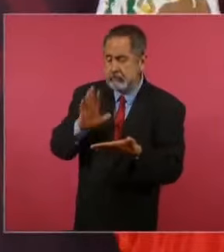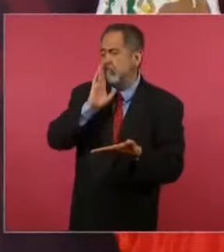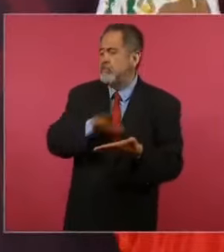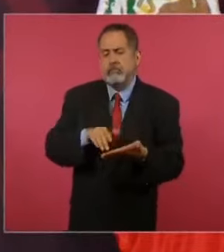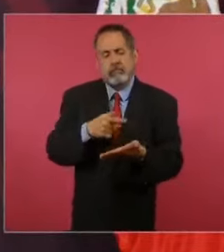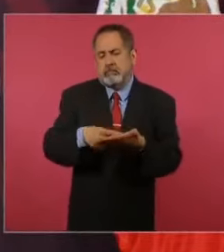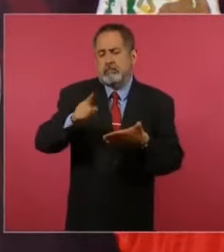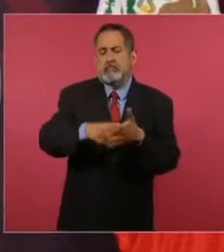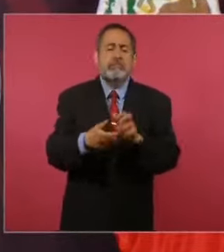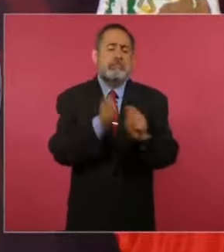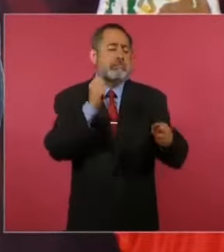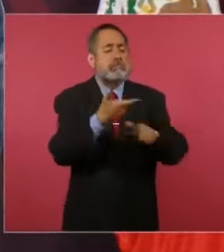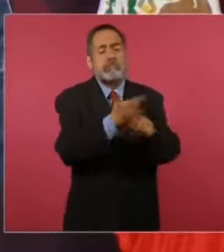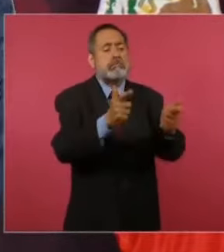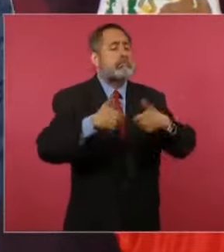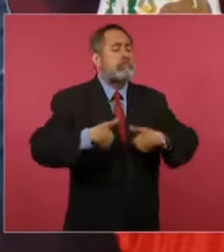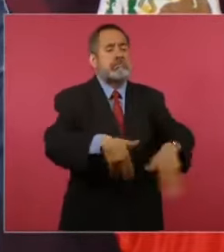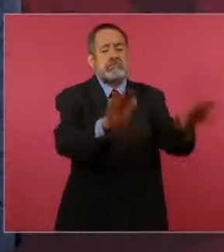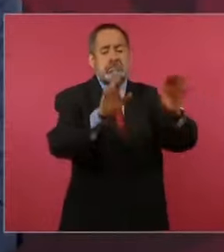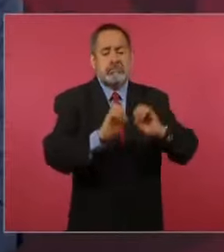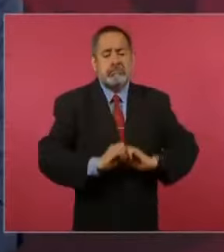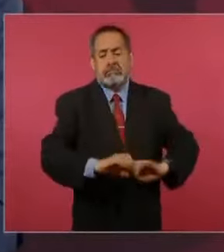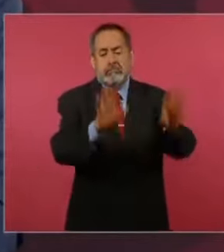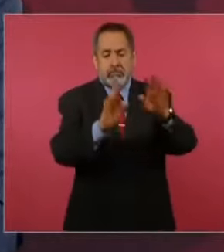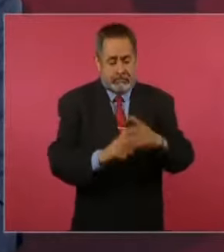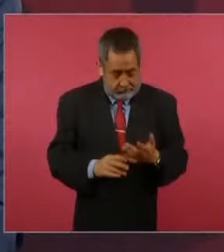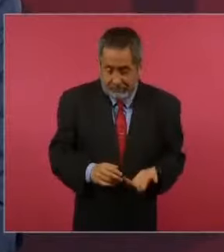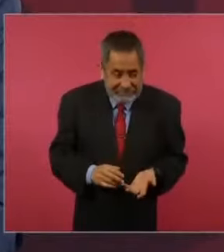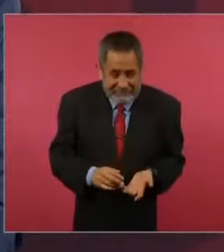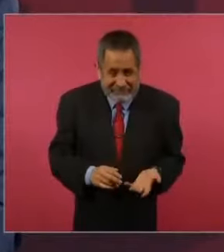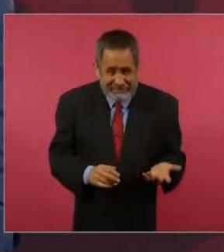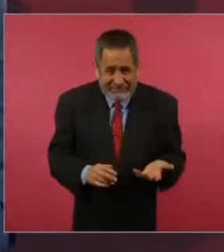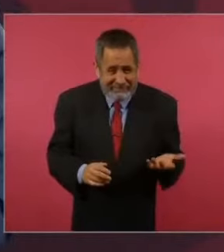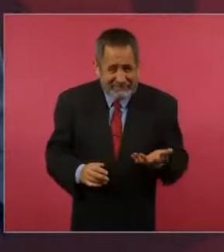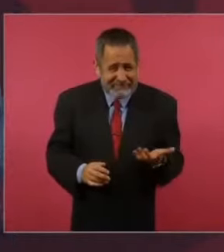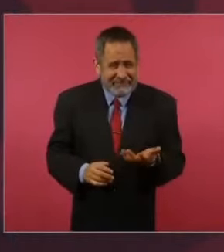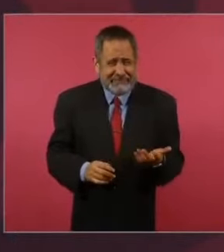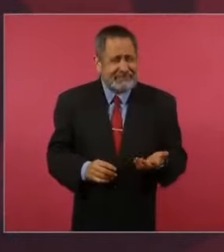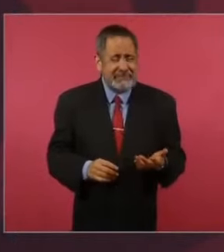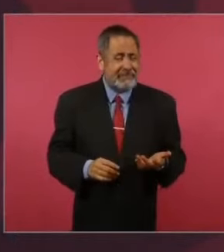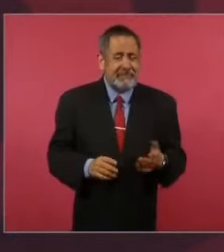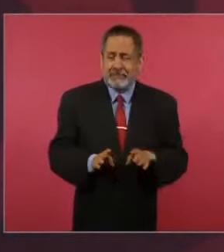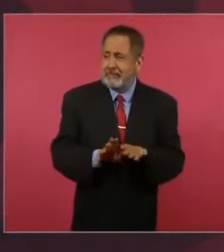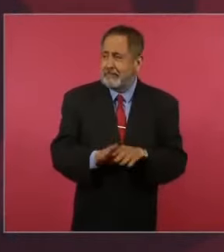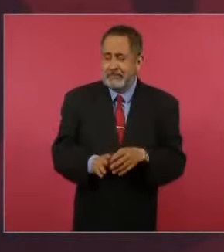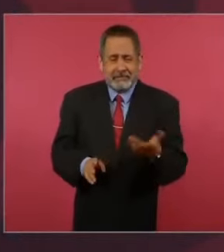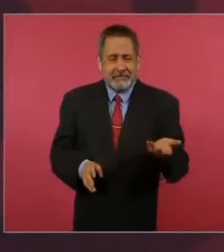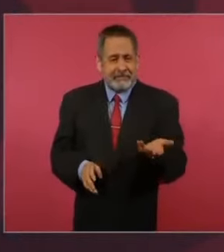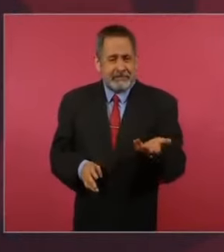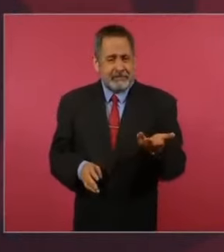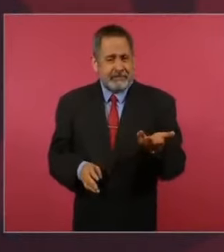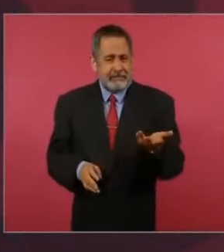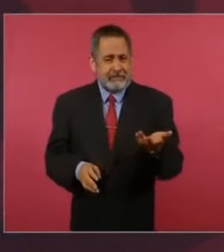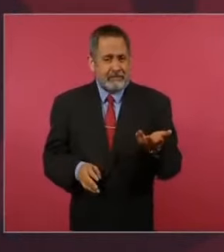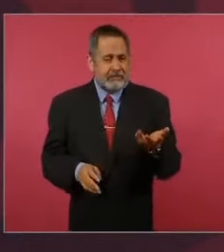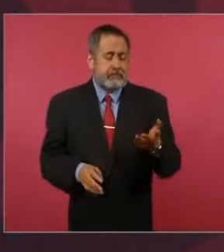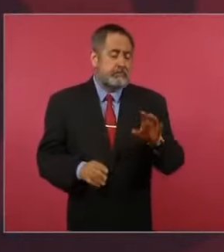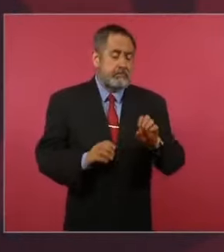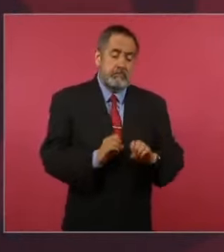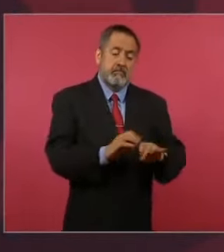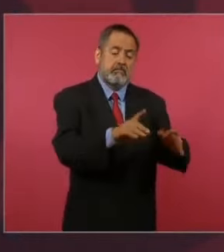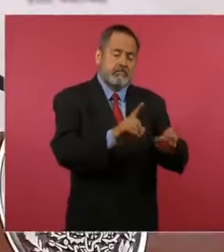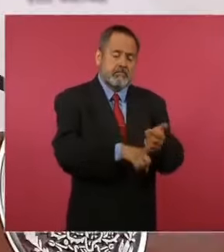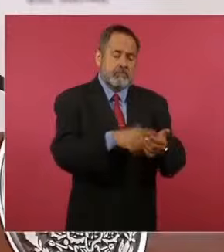Luego, entonces, se ofrece,